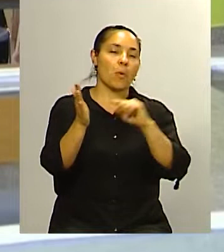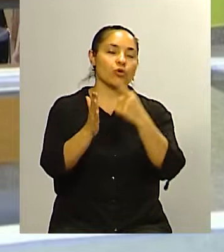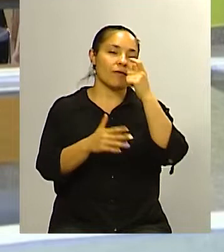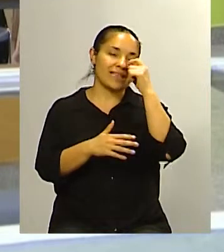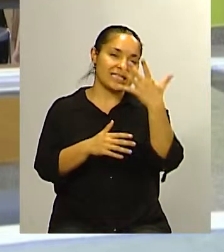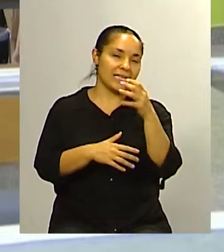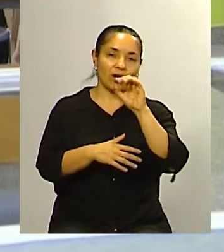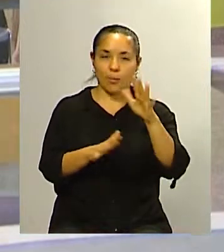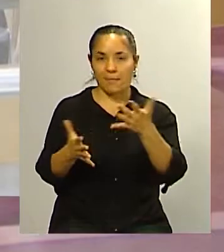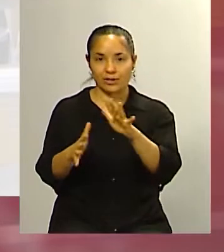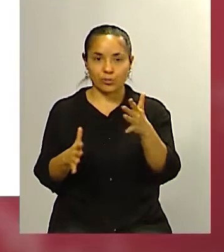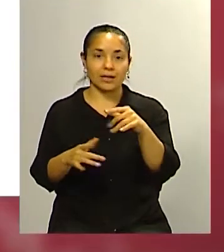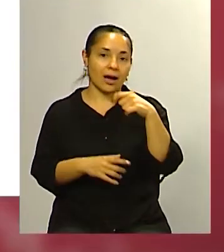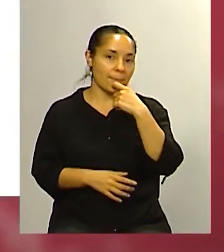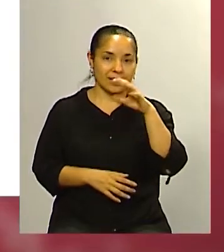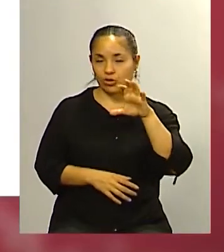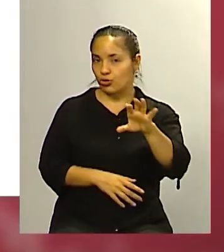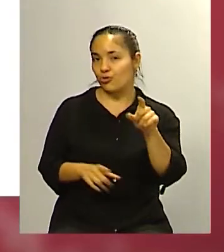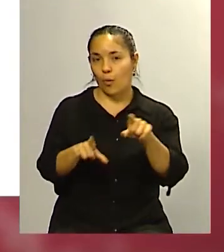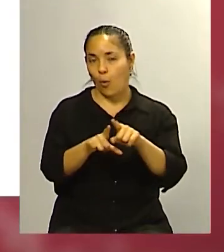que siempre tienen en la provincia de Mendoza